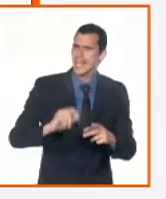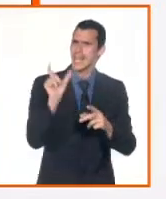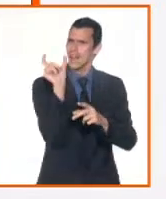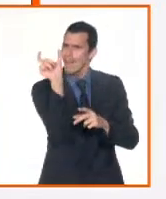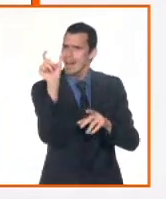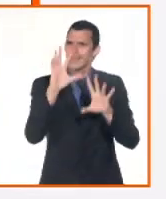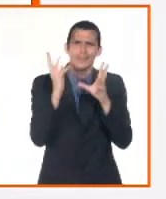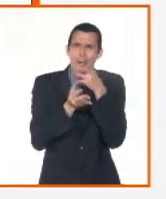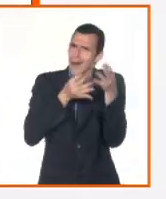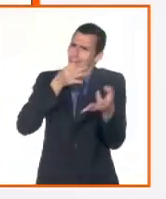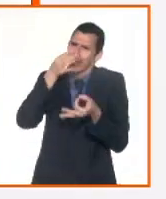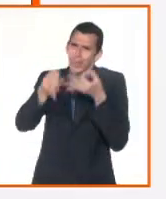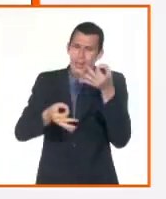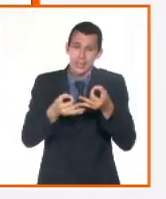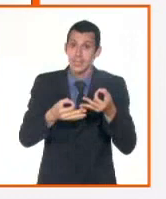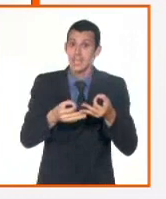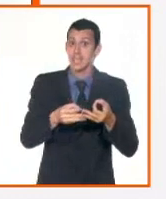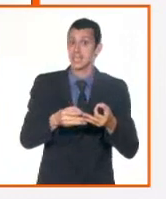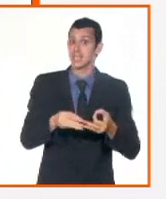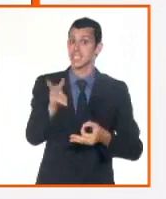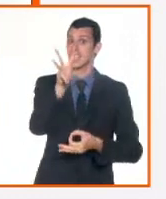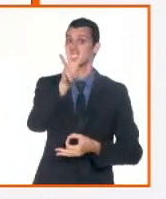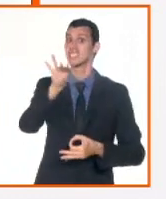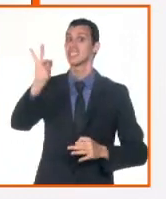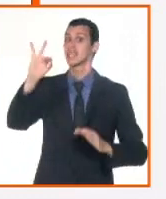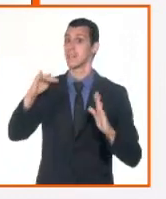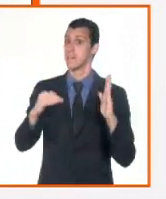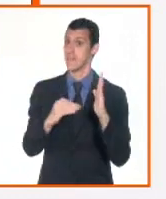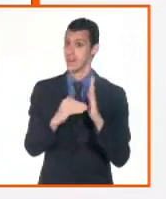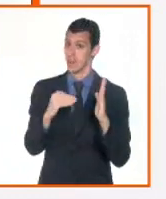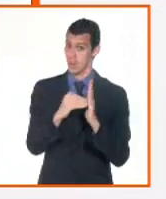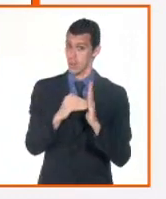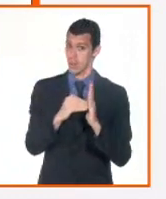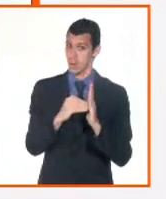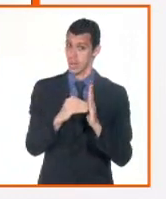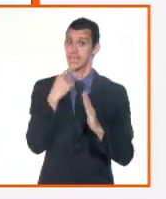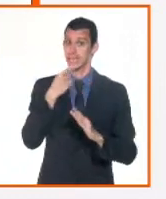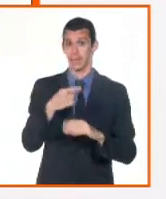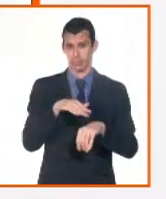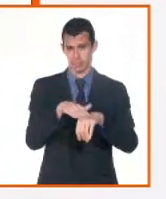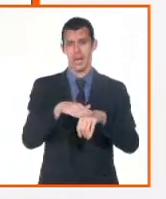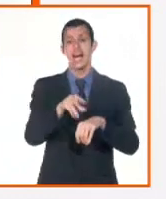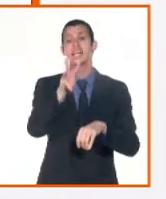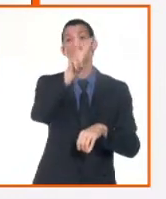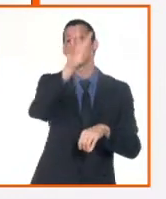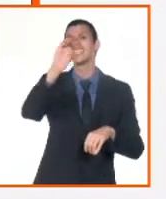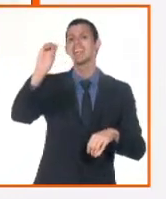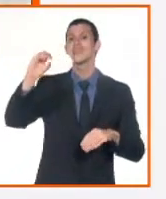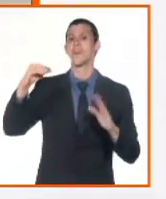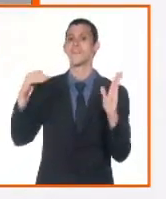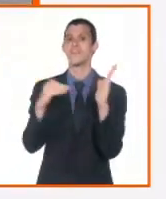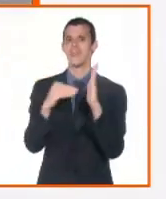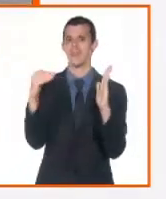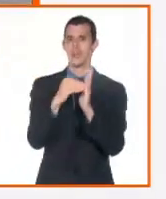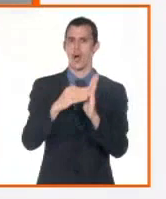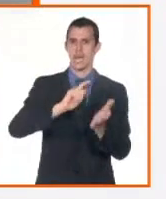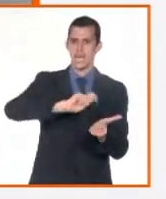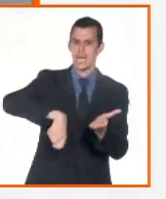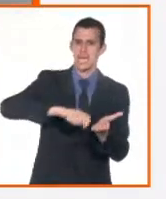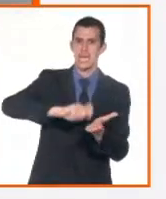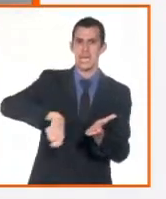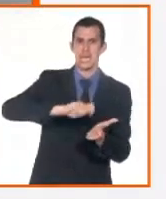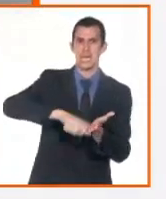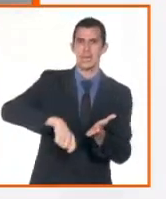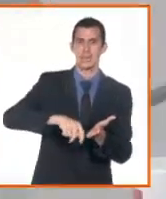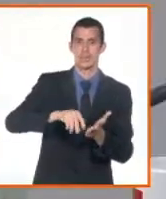de asientos, es decir, 300 millones de inscripciones. Bueno, para hablar de informatización